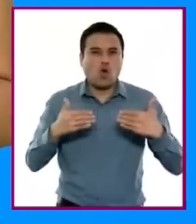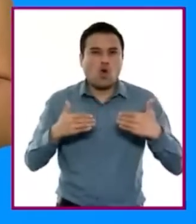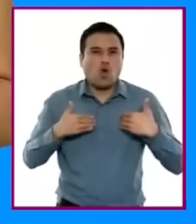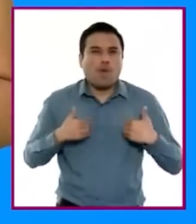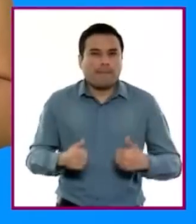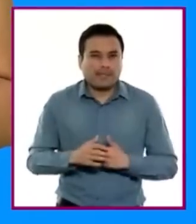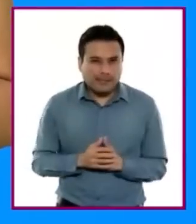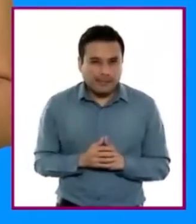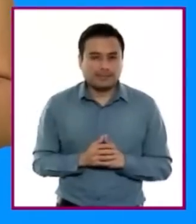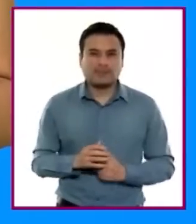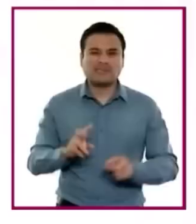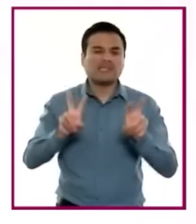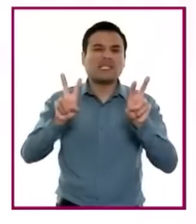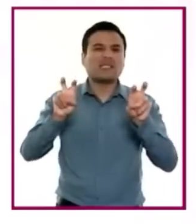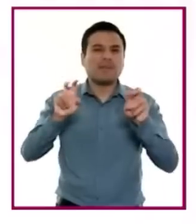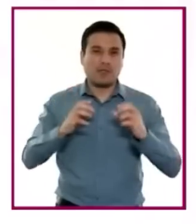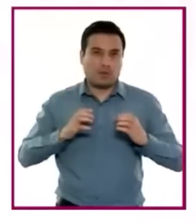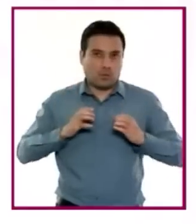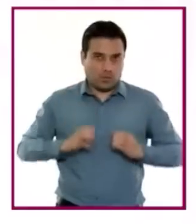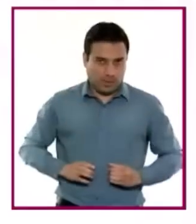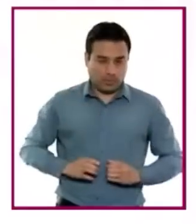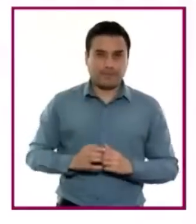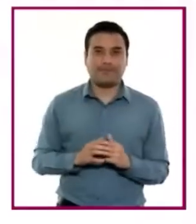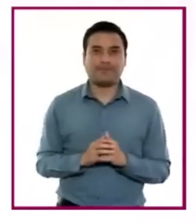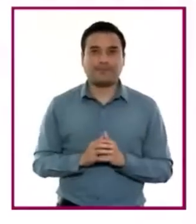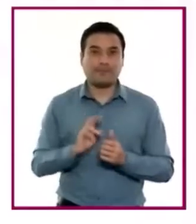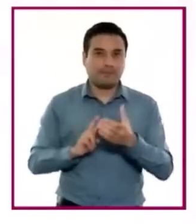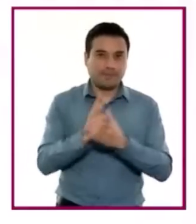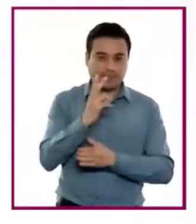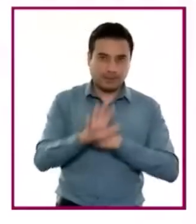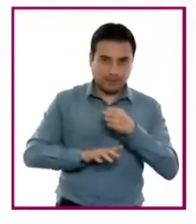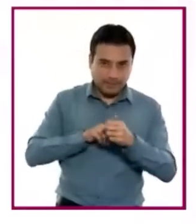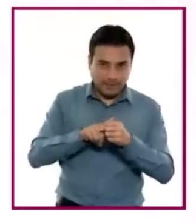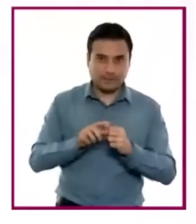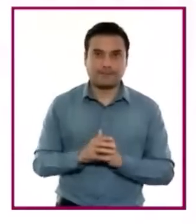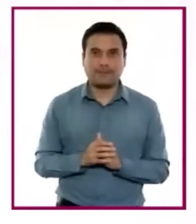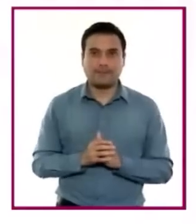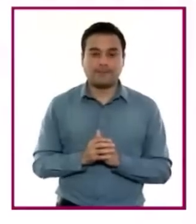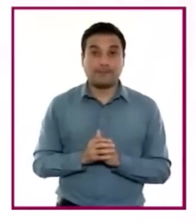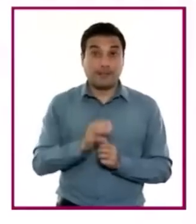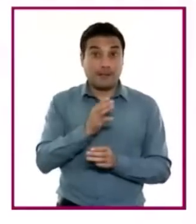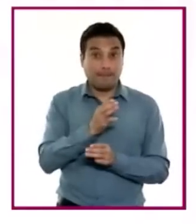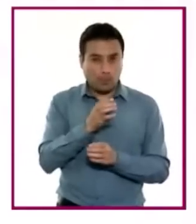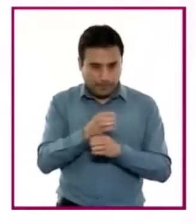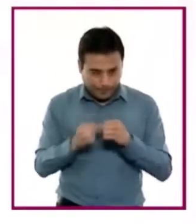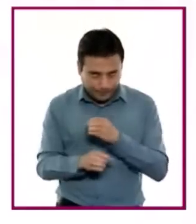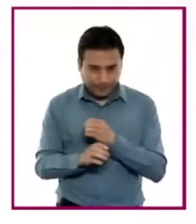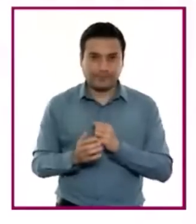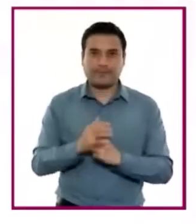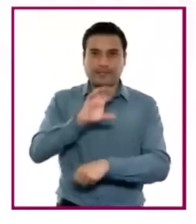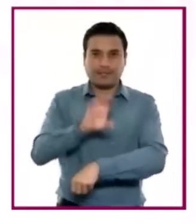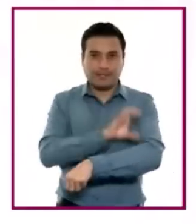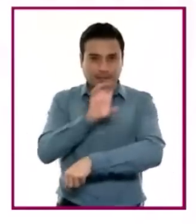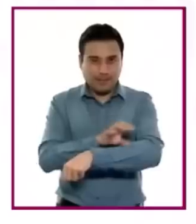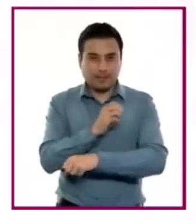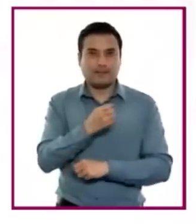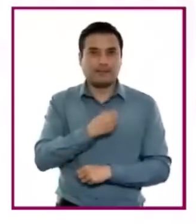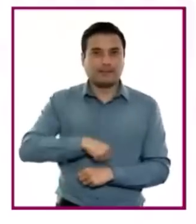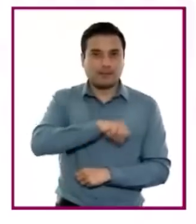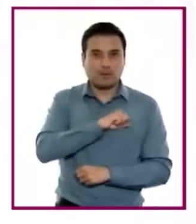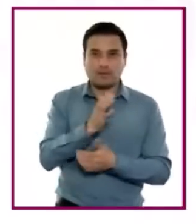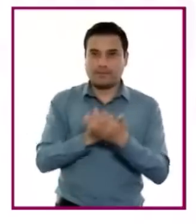relacionados con cuerpo humano, seres vivos, materia, energía, salud,